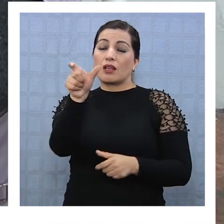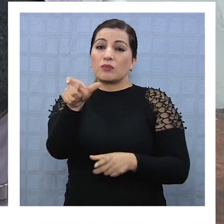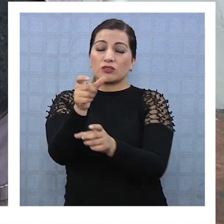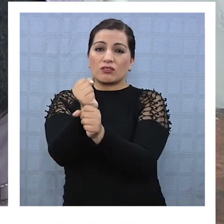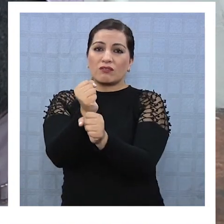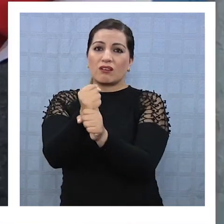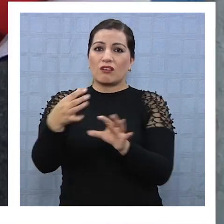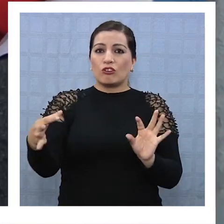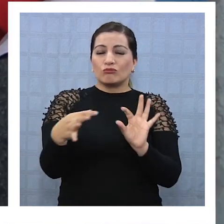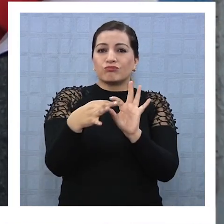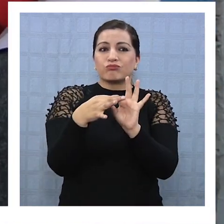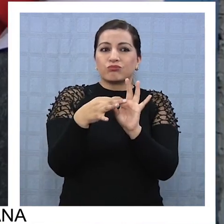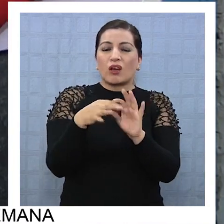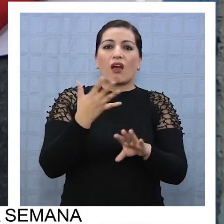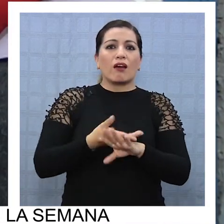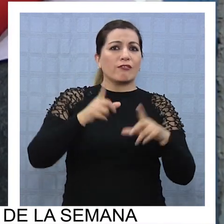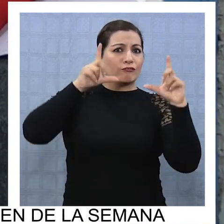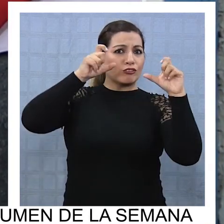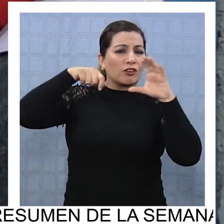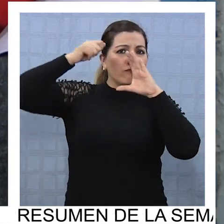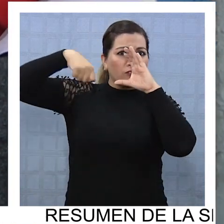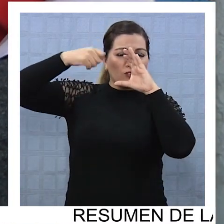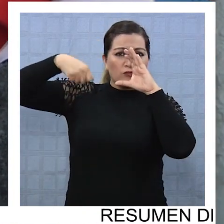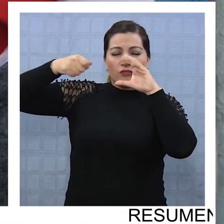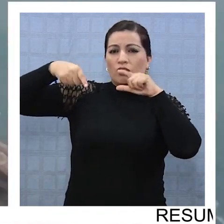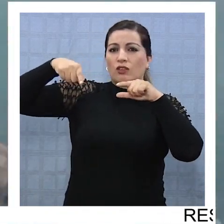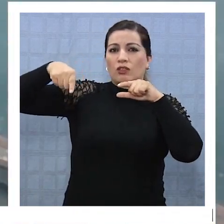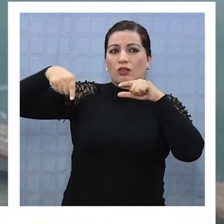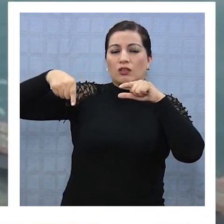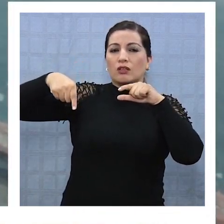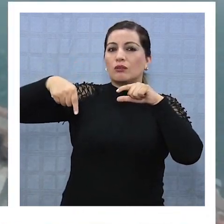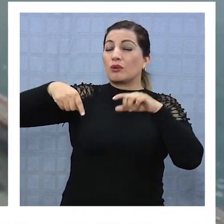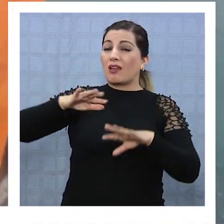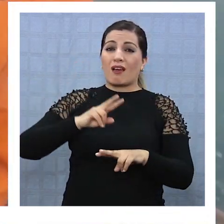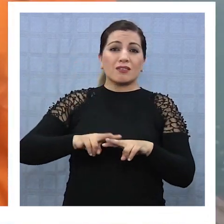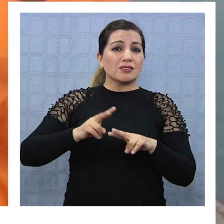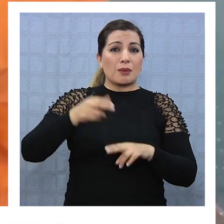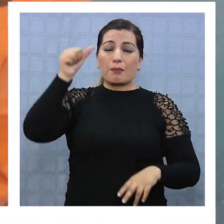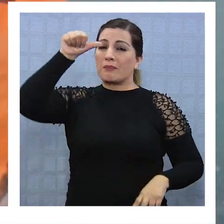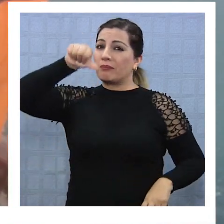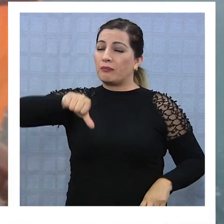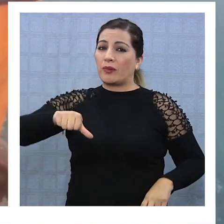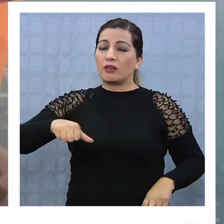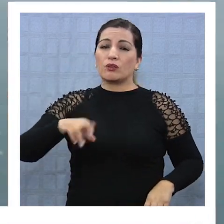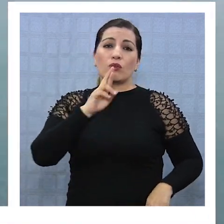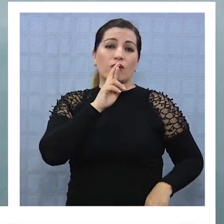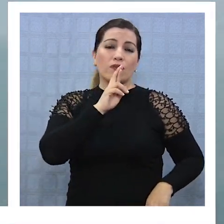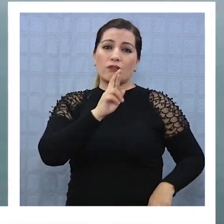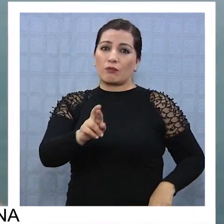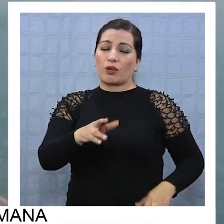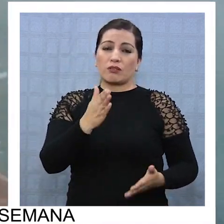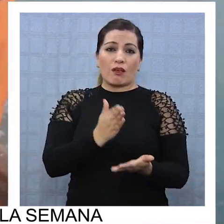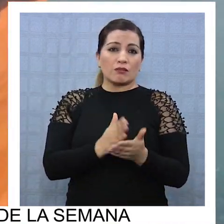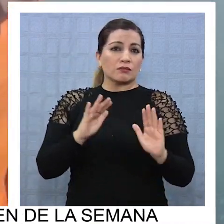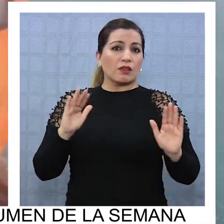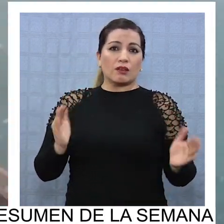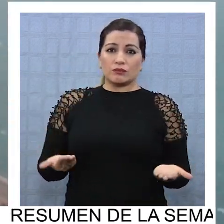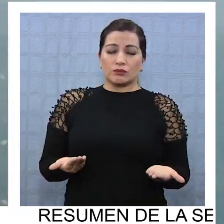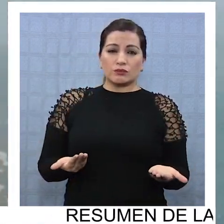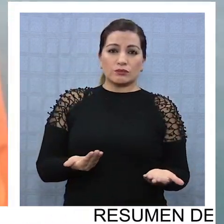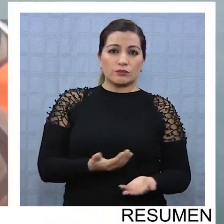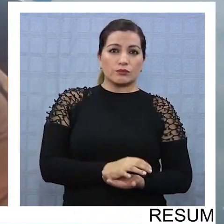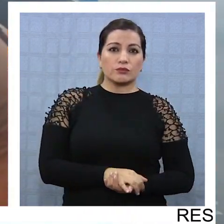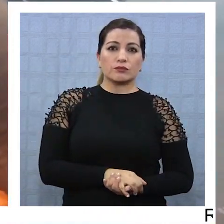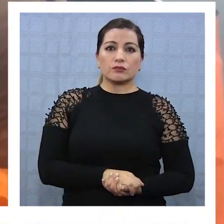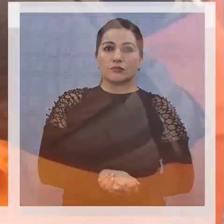empresas y trabajadores, donde se mostró fotografías y videos del efecto dañino del enmayamiento sin resultados hasta el